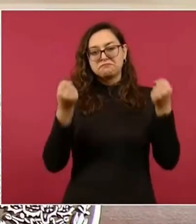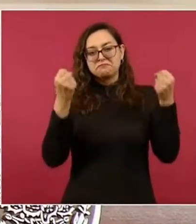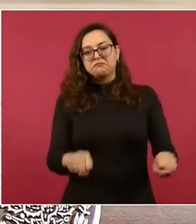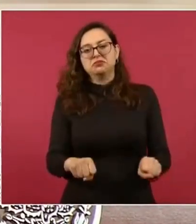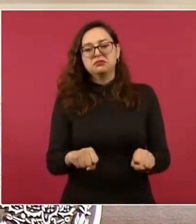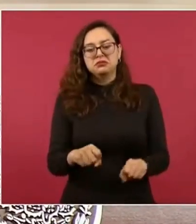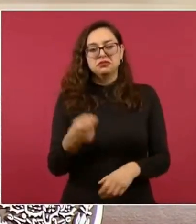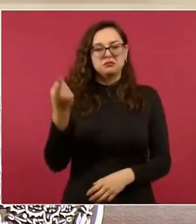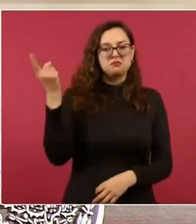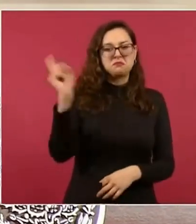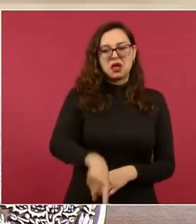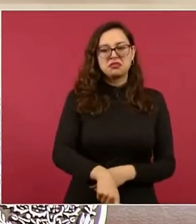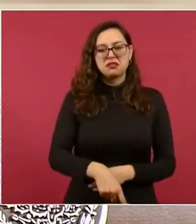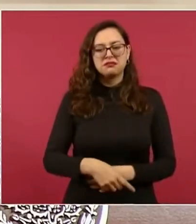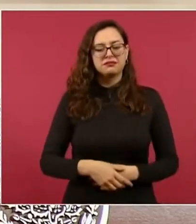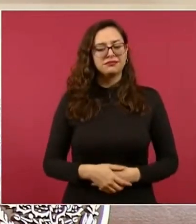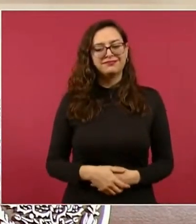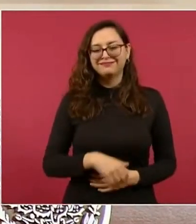autoritaria.